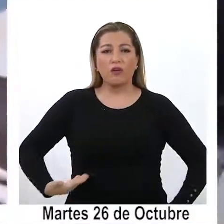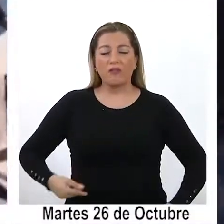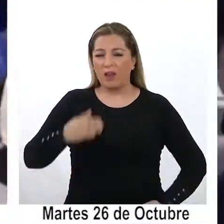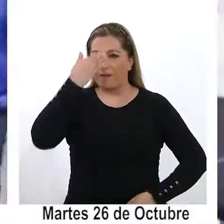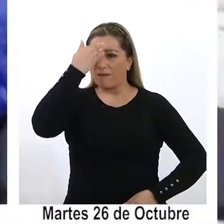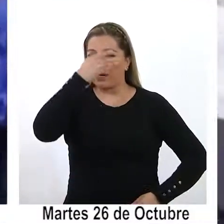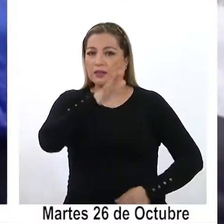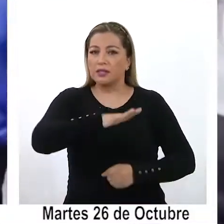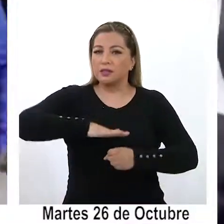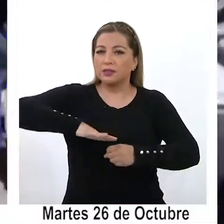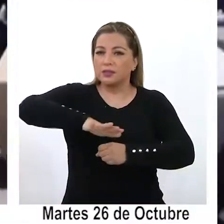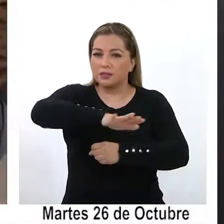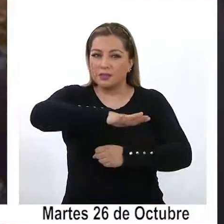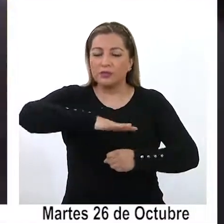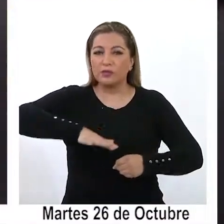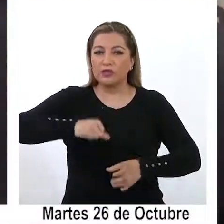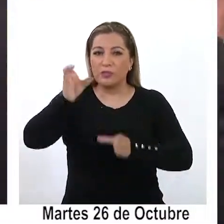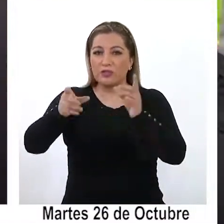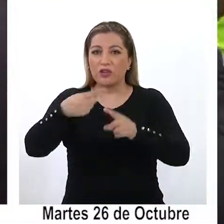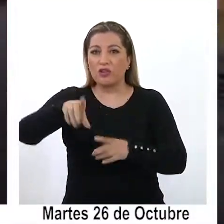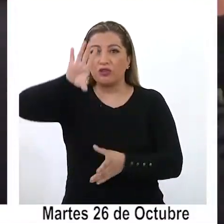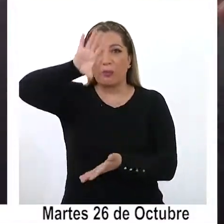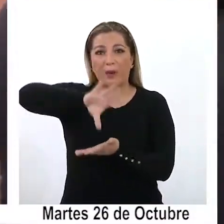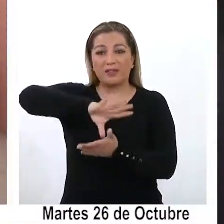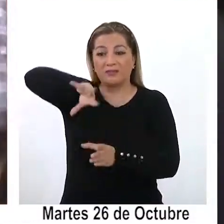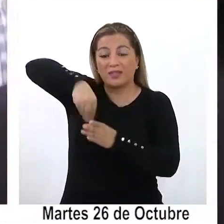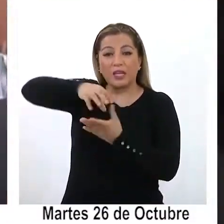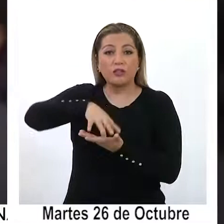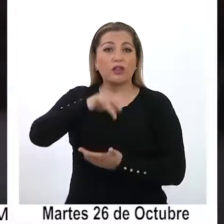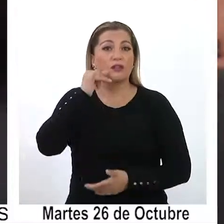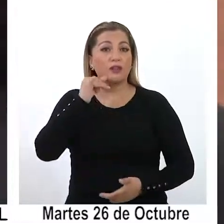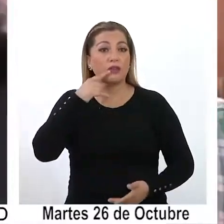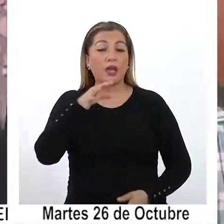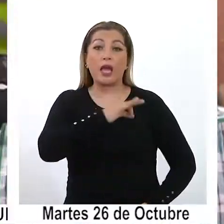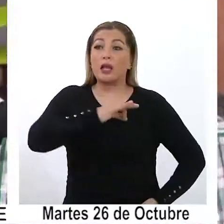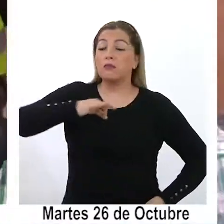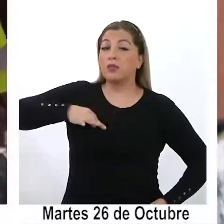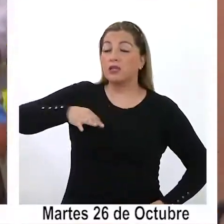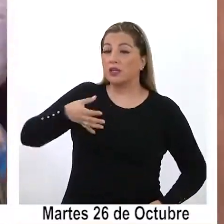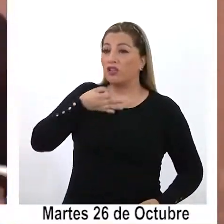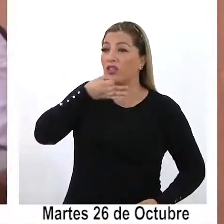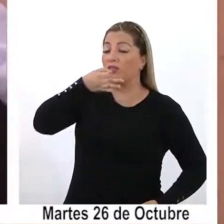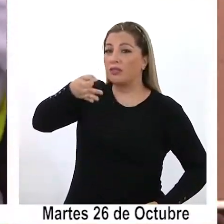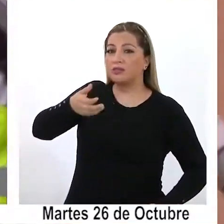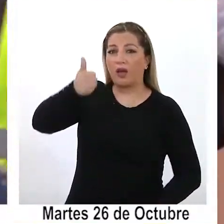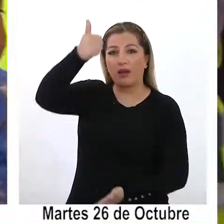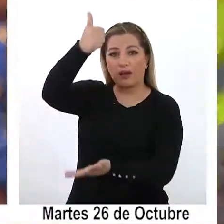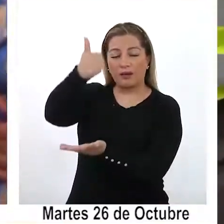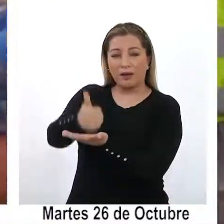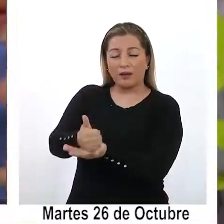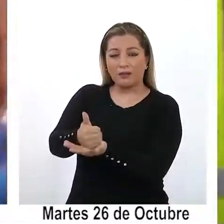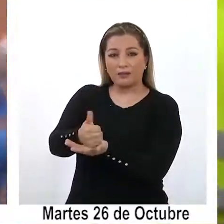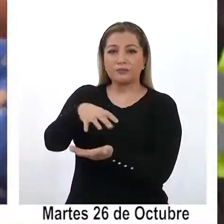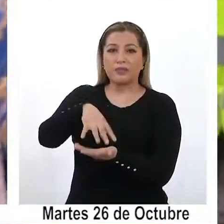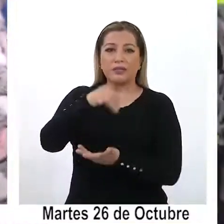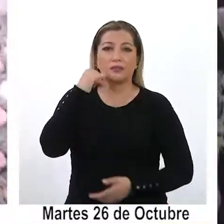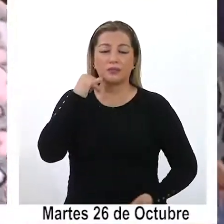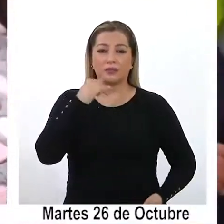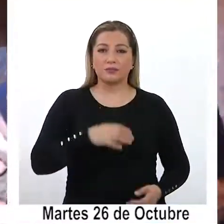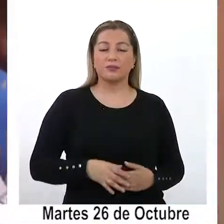enfrentar la situación migratoria en Iquique, el ministro emplazó al alcalde de la ciudad.